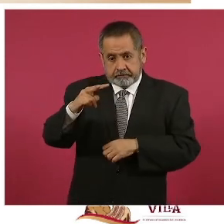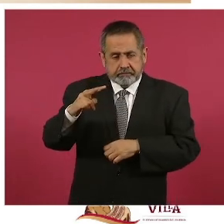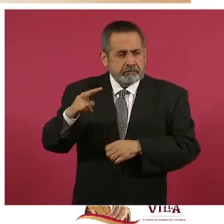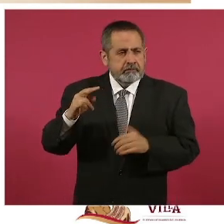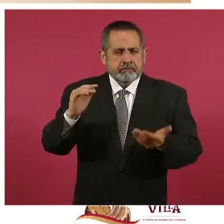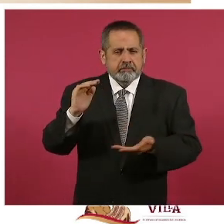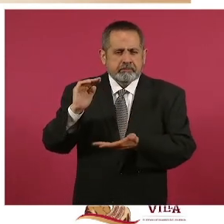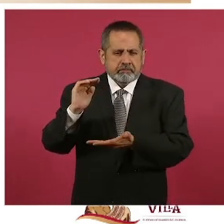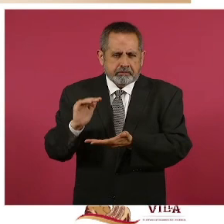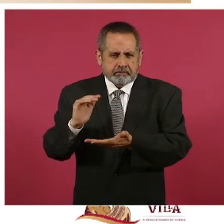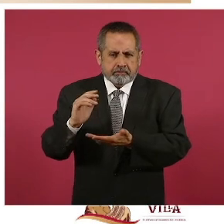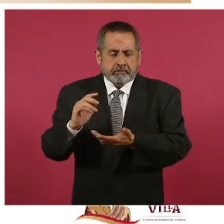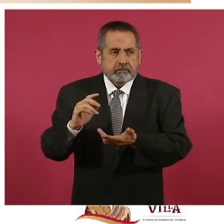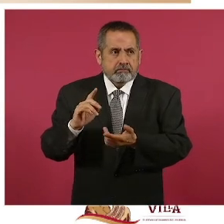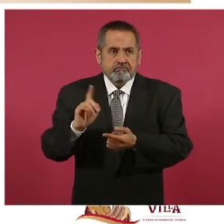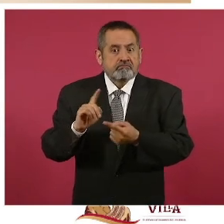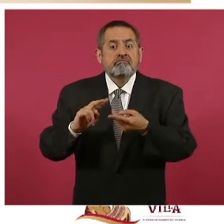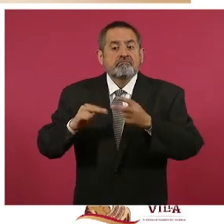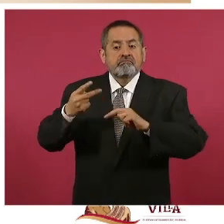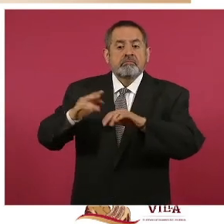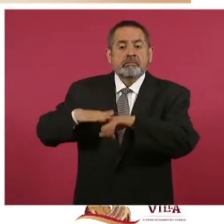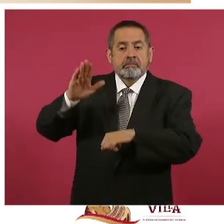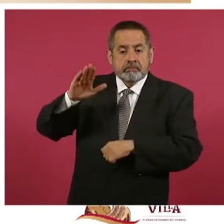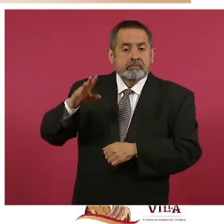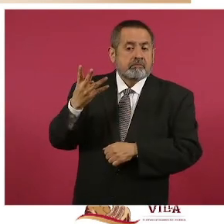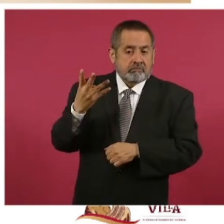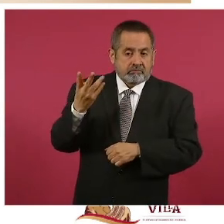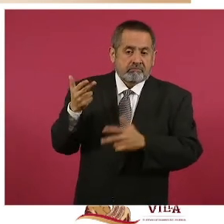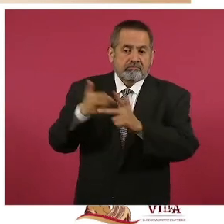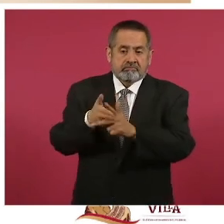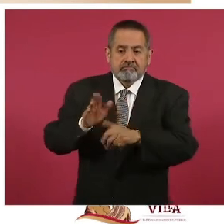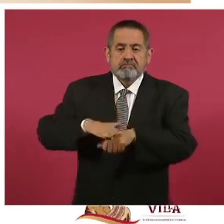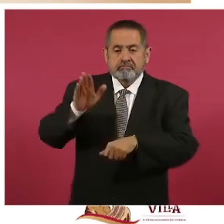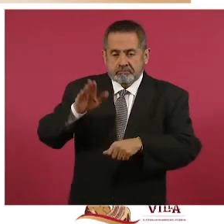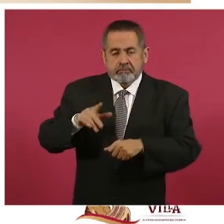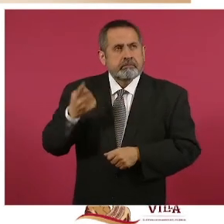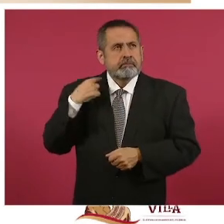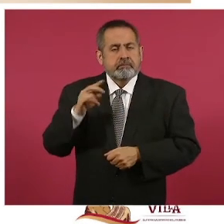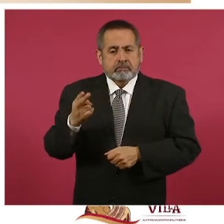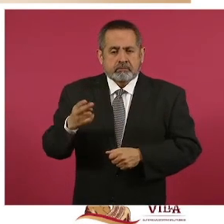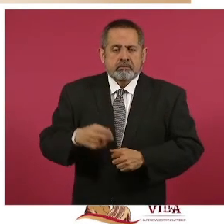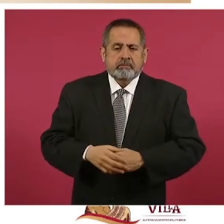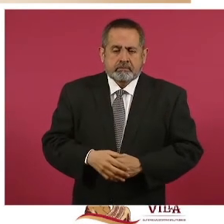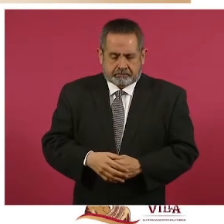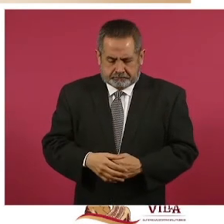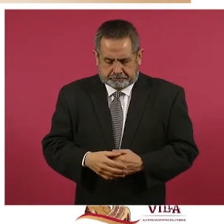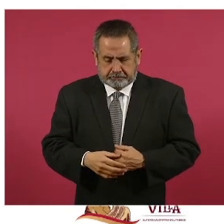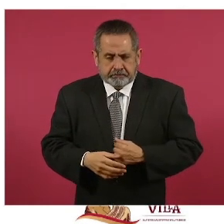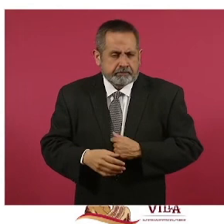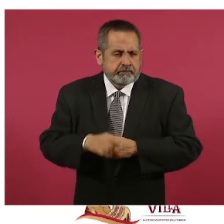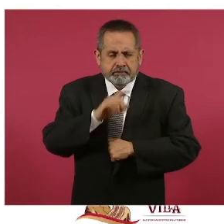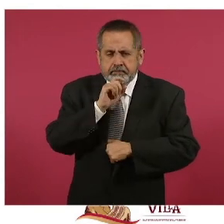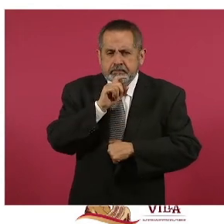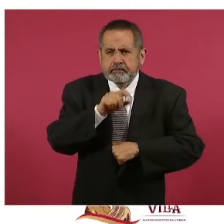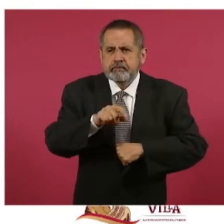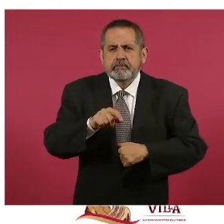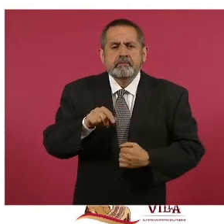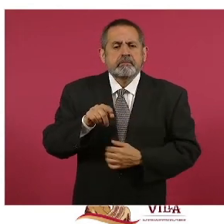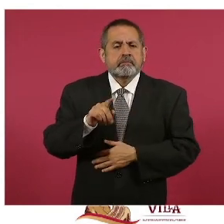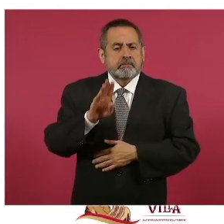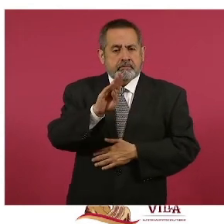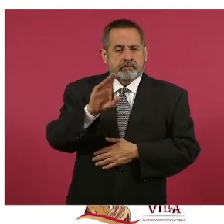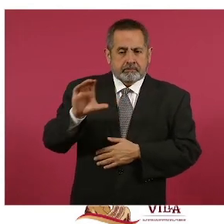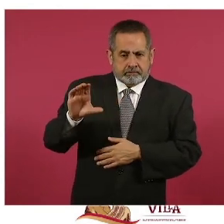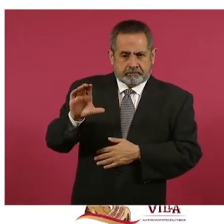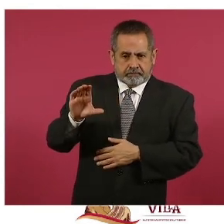homicidios más que el mes de octubre, estamos hablando de noviembre. Adelante. También en Baja California